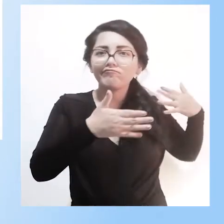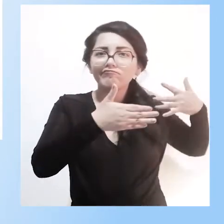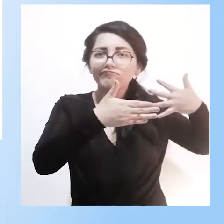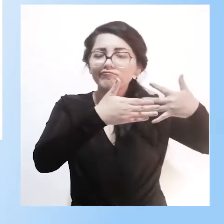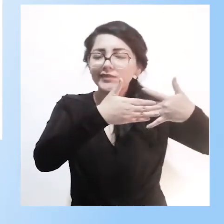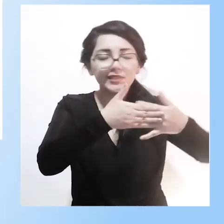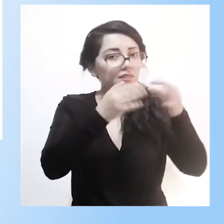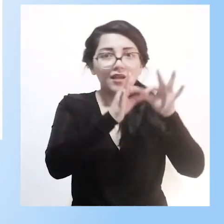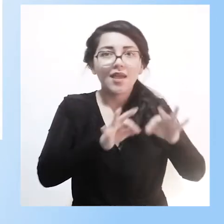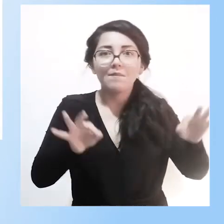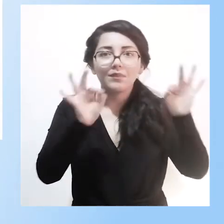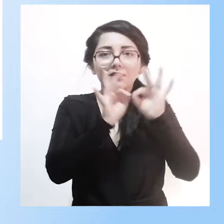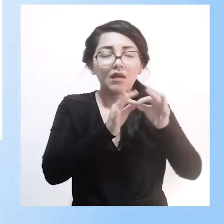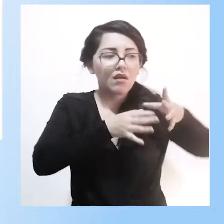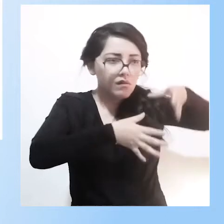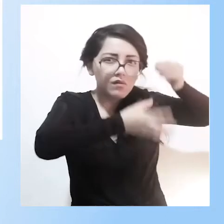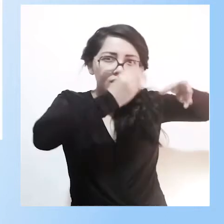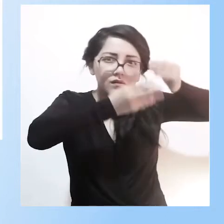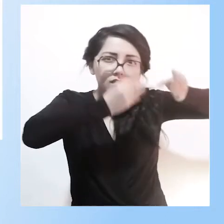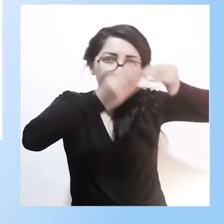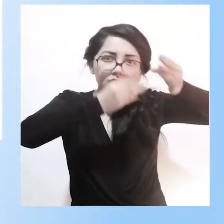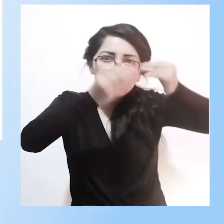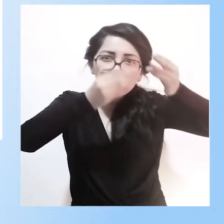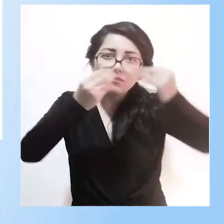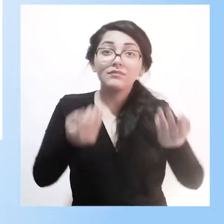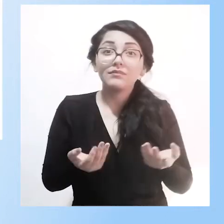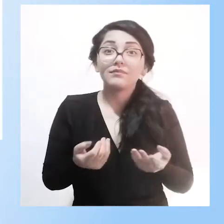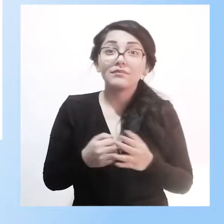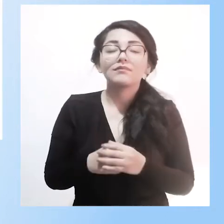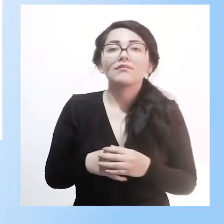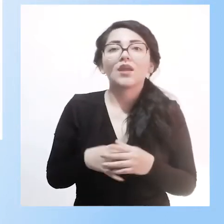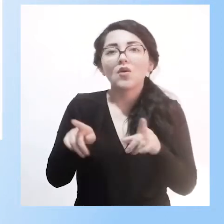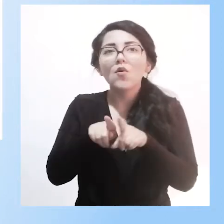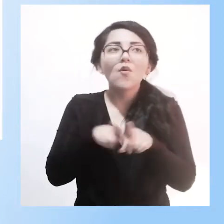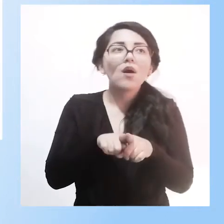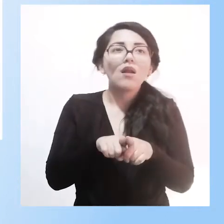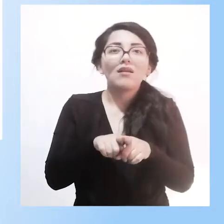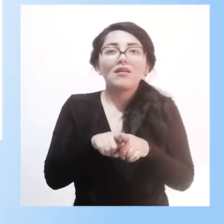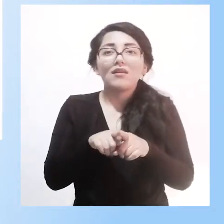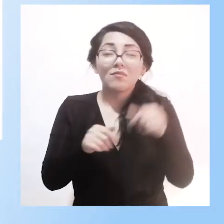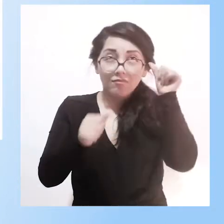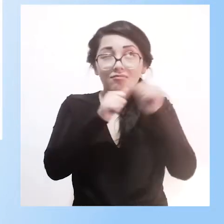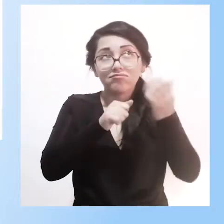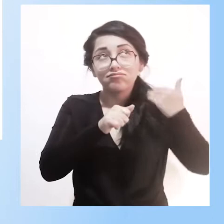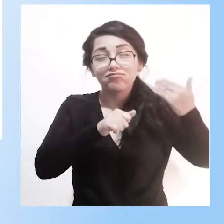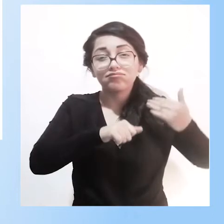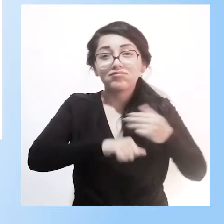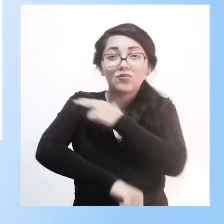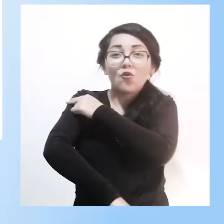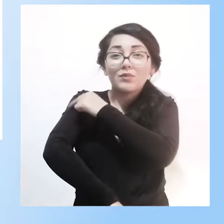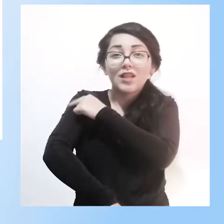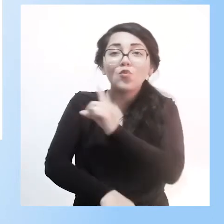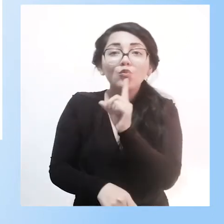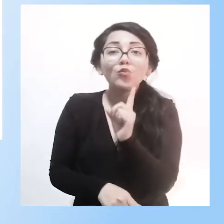importante de aprendizaje. Y por supuesto comenzamos con un centro de salud y en ese